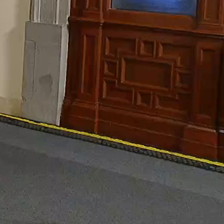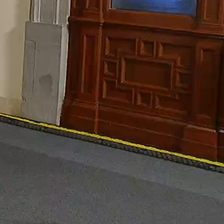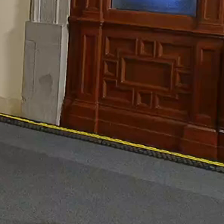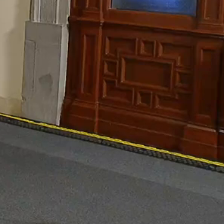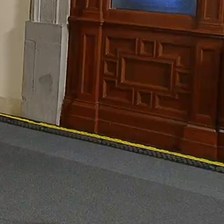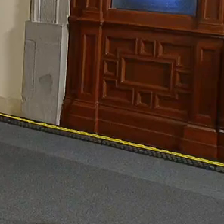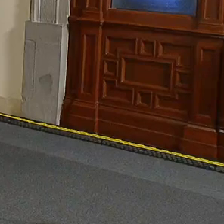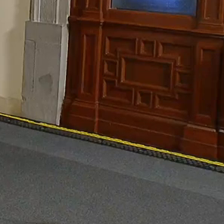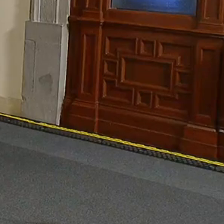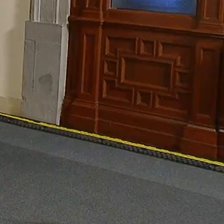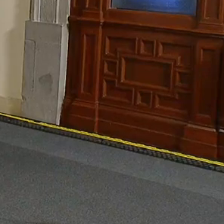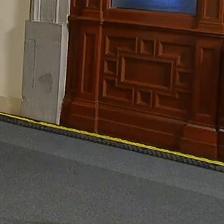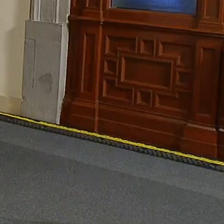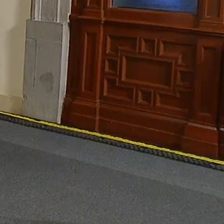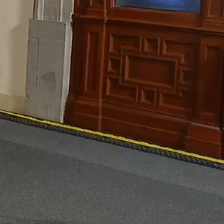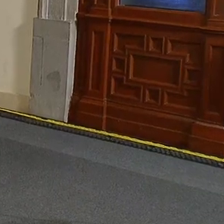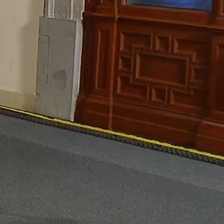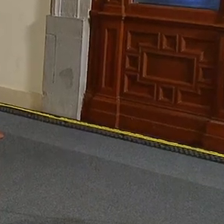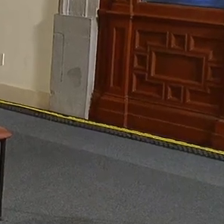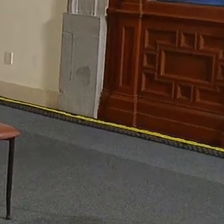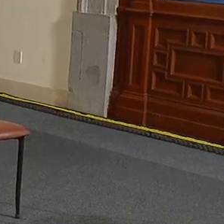Buenos días,